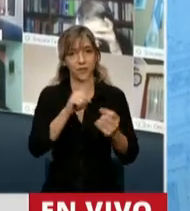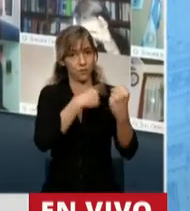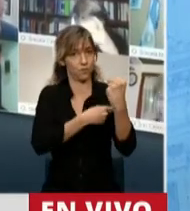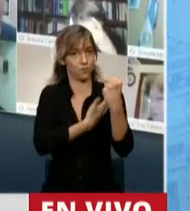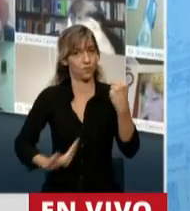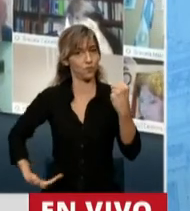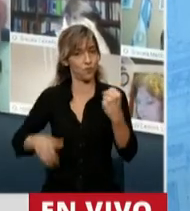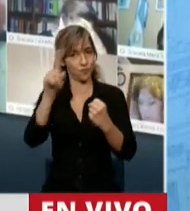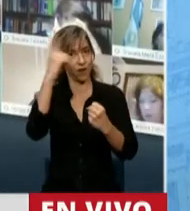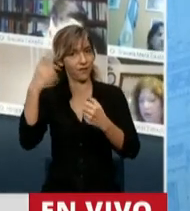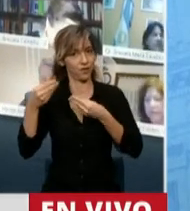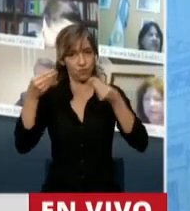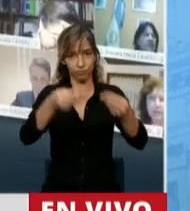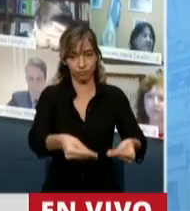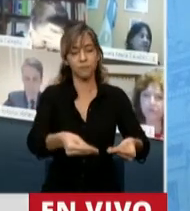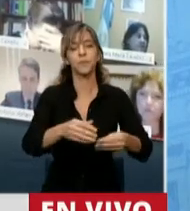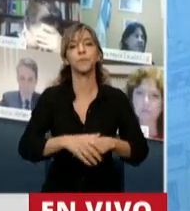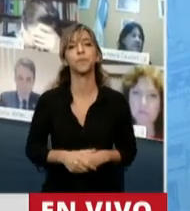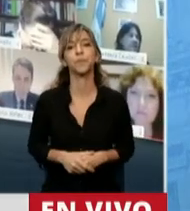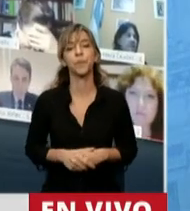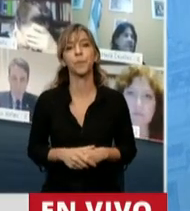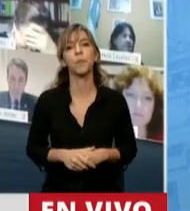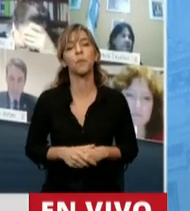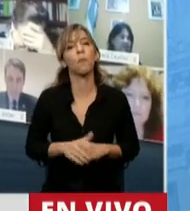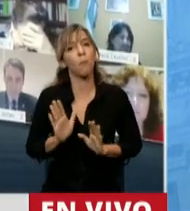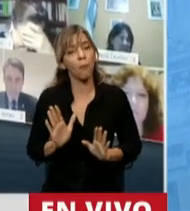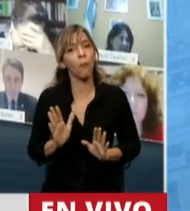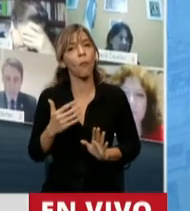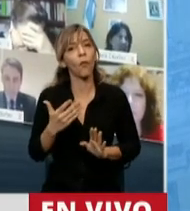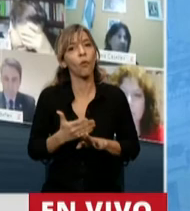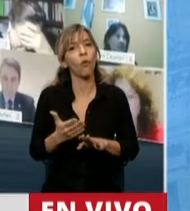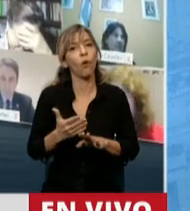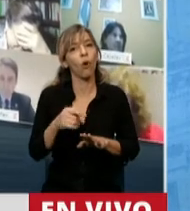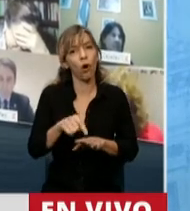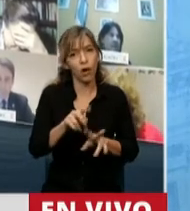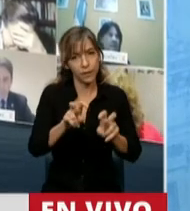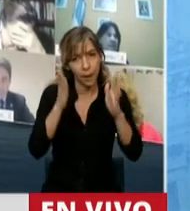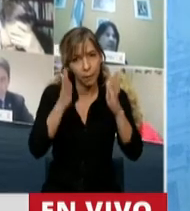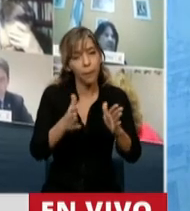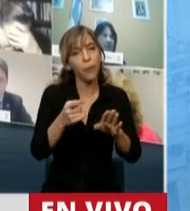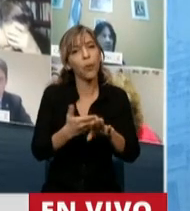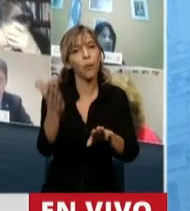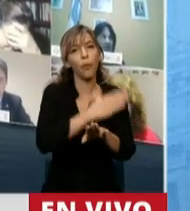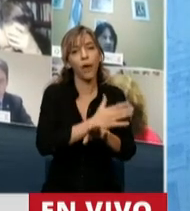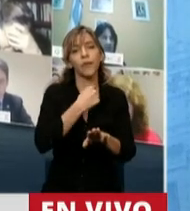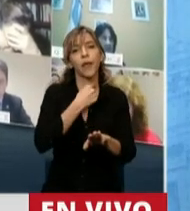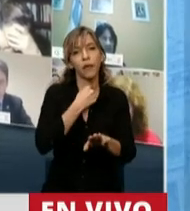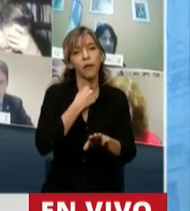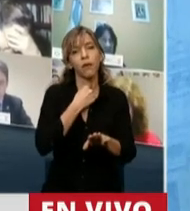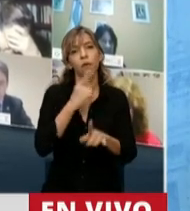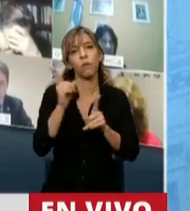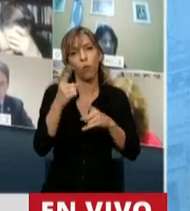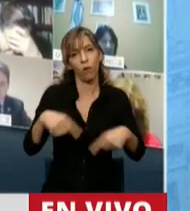pero en realidad, antes de tratar este tema, me gustaría hacer algunas apreciaciones, en definitiva,